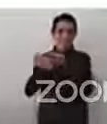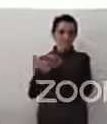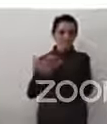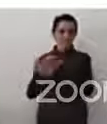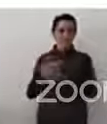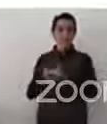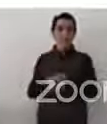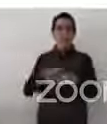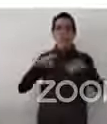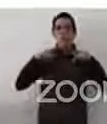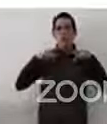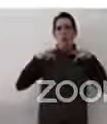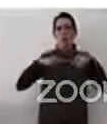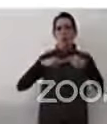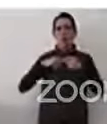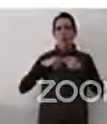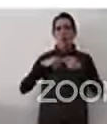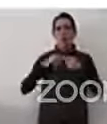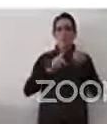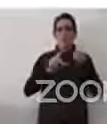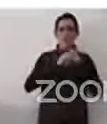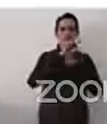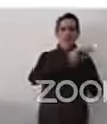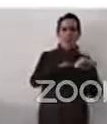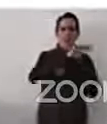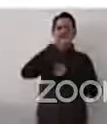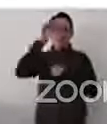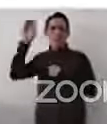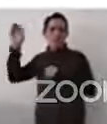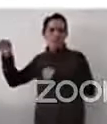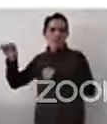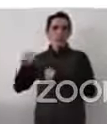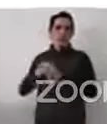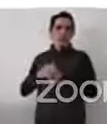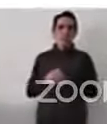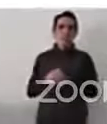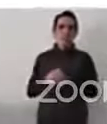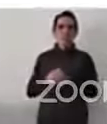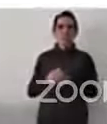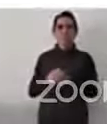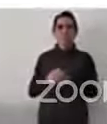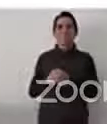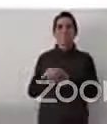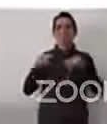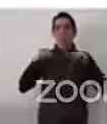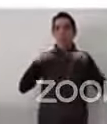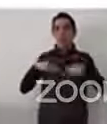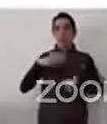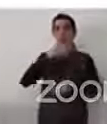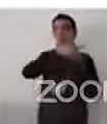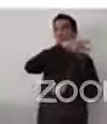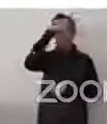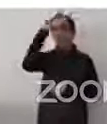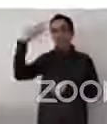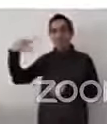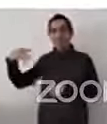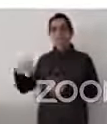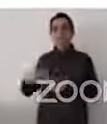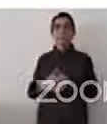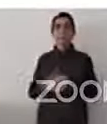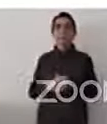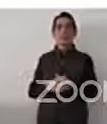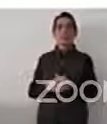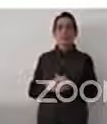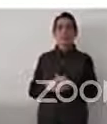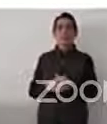migrantes, personas solicitantes de asilo, apatrias, personas LGTBI, que como les dije, no hay un